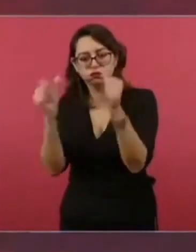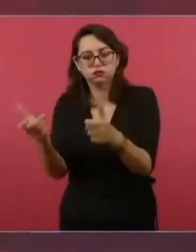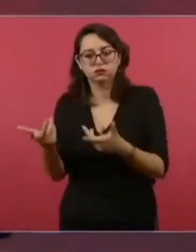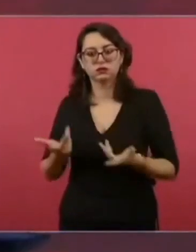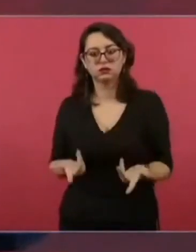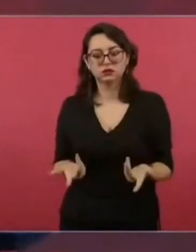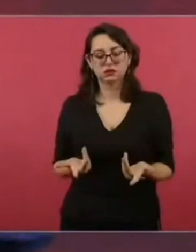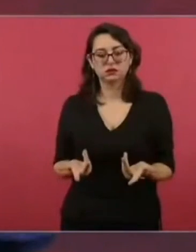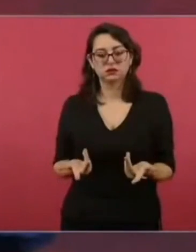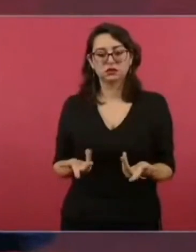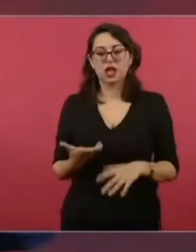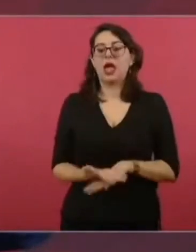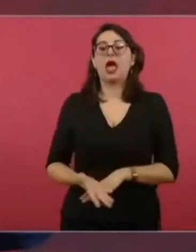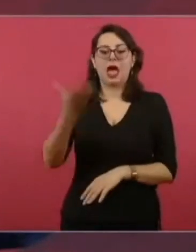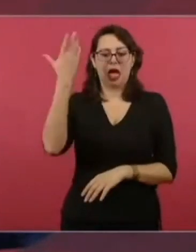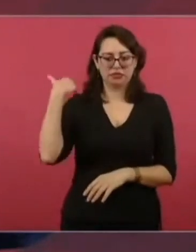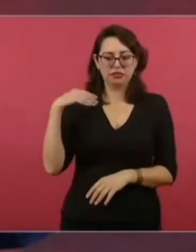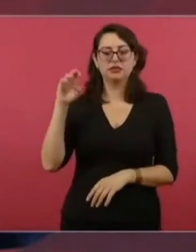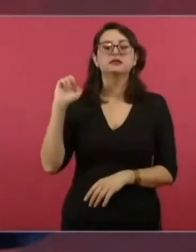pueblo estaba en el abandono.